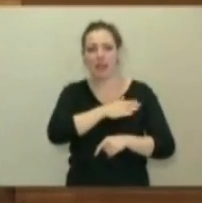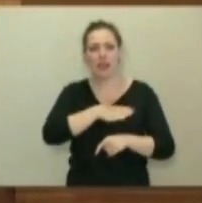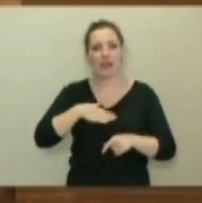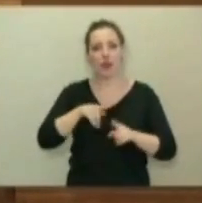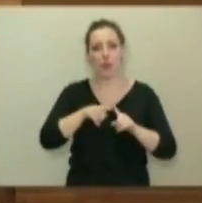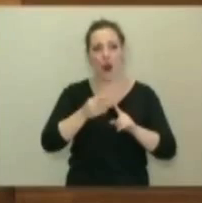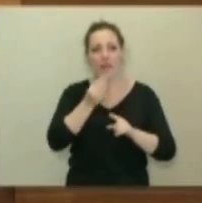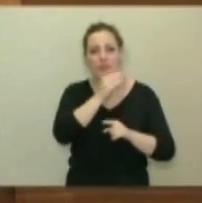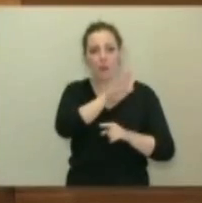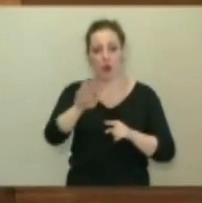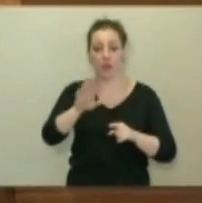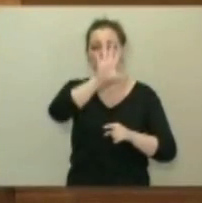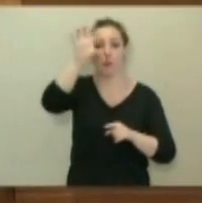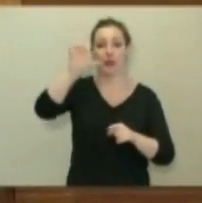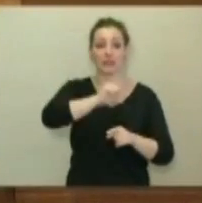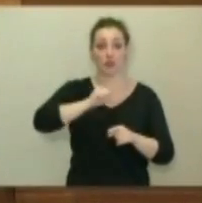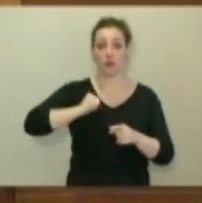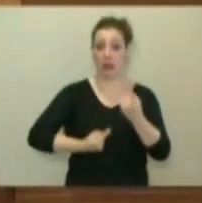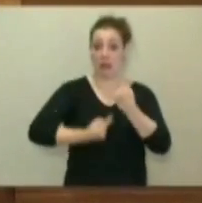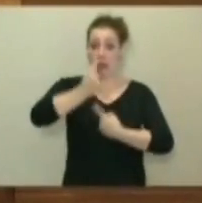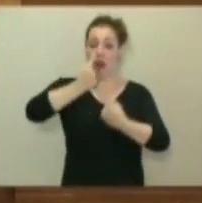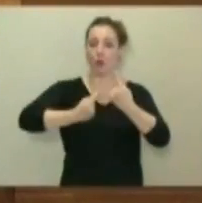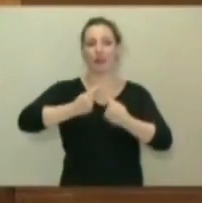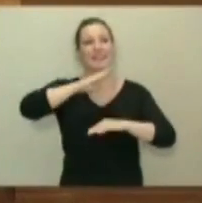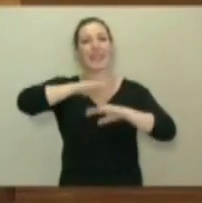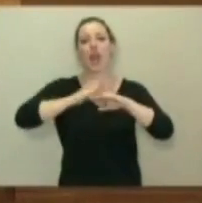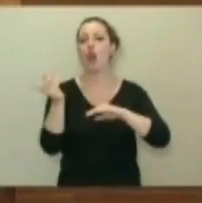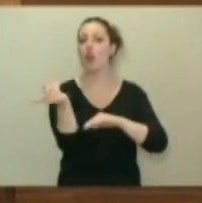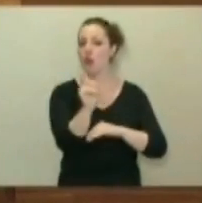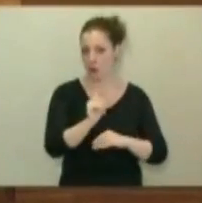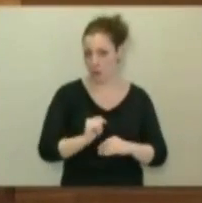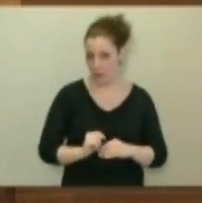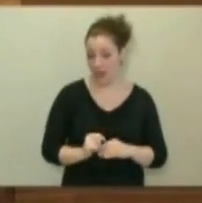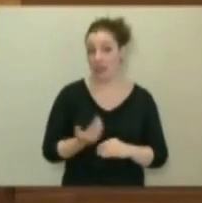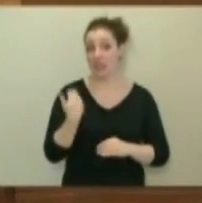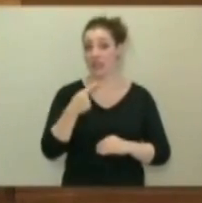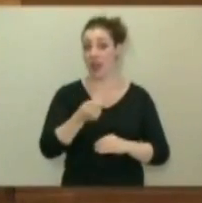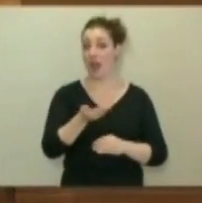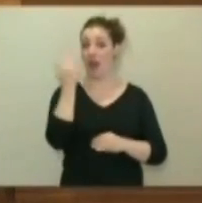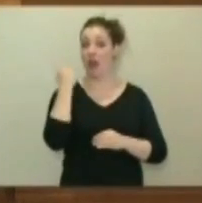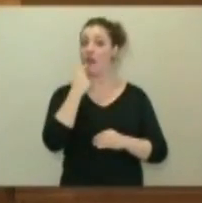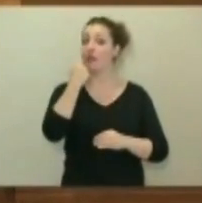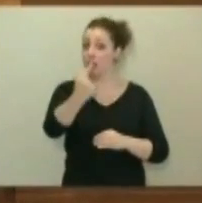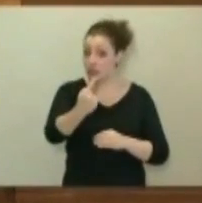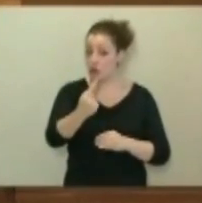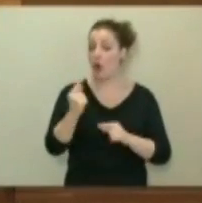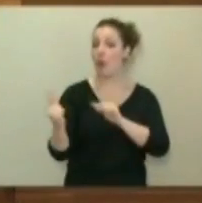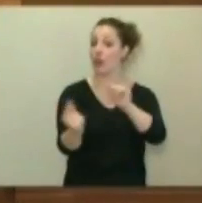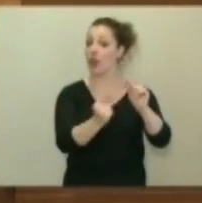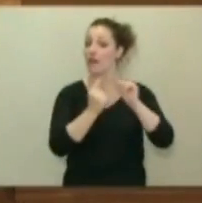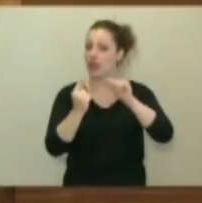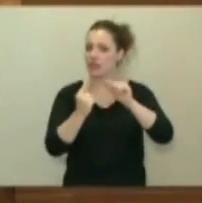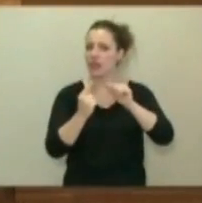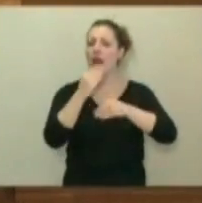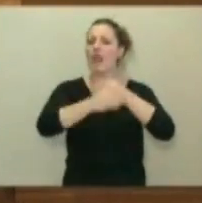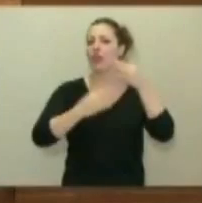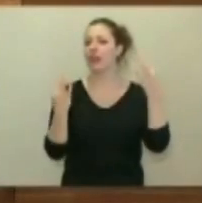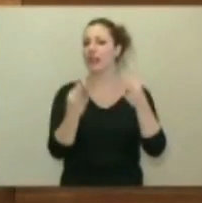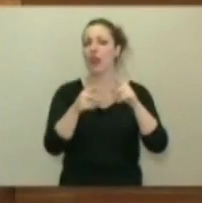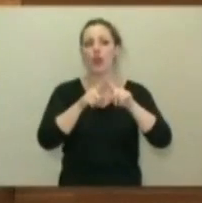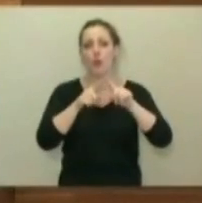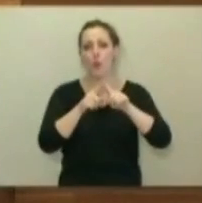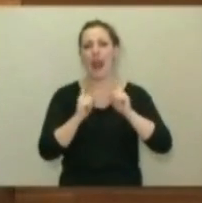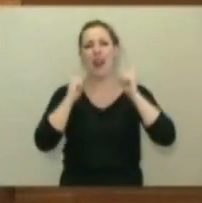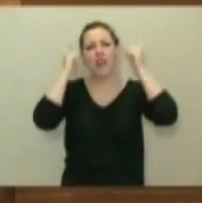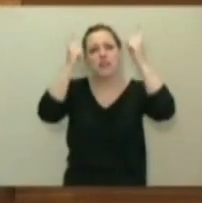determinadas comunidades autónomas, precisamente a las incumplidoras. Lo dijimos en su momento, lo dijimos en aquel debate, lo que se ha hecho ha sido trasladar